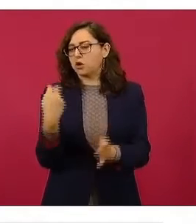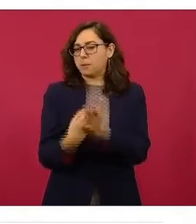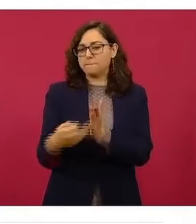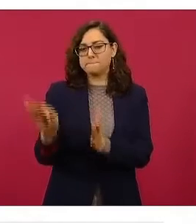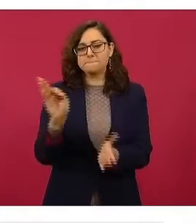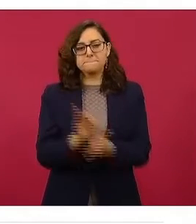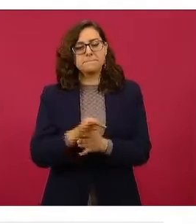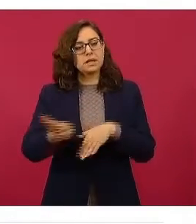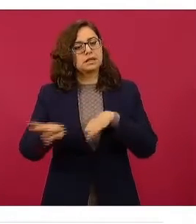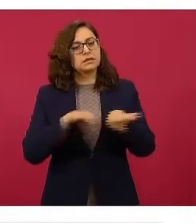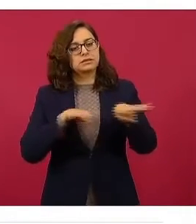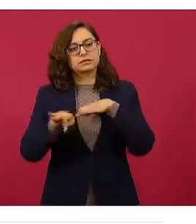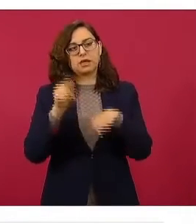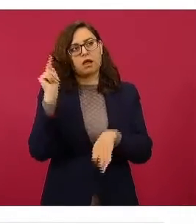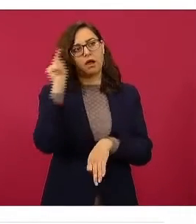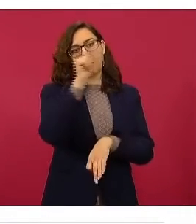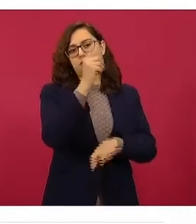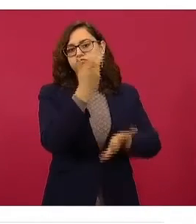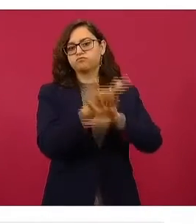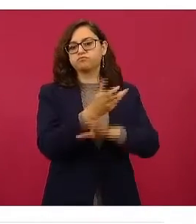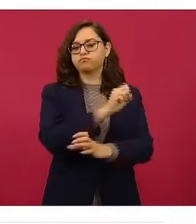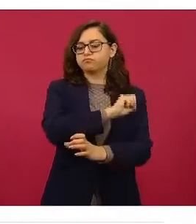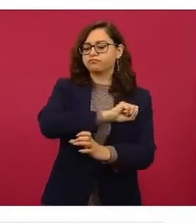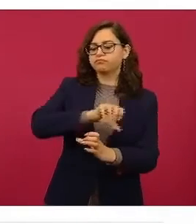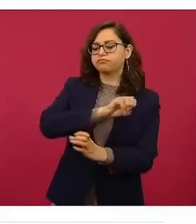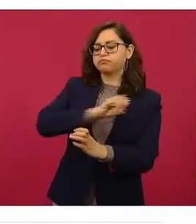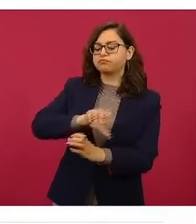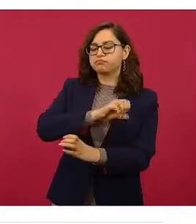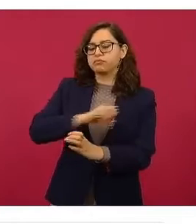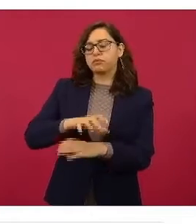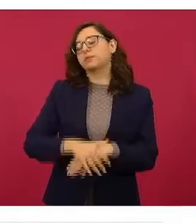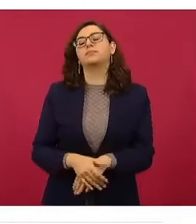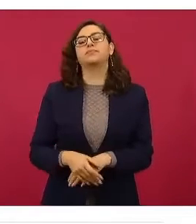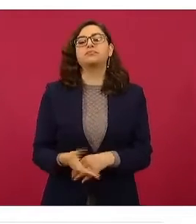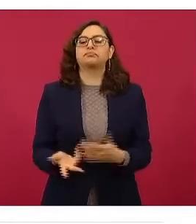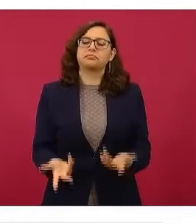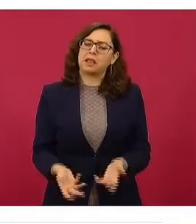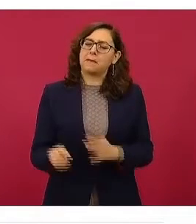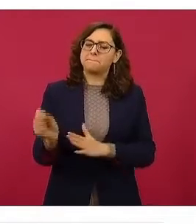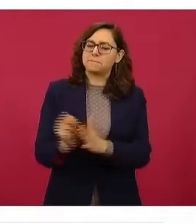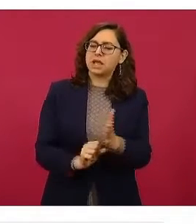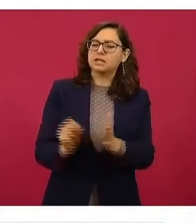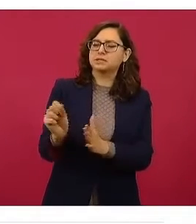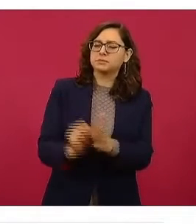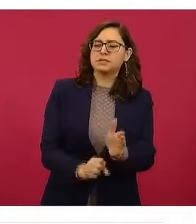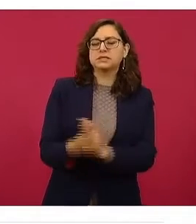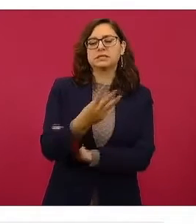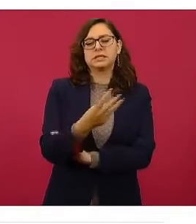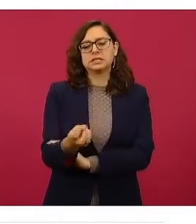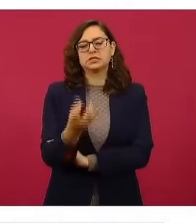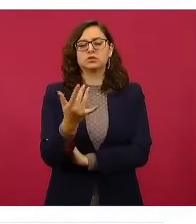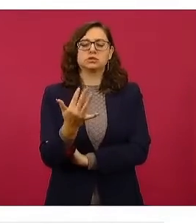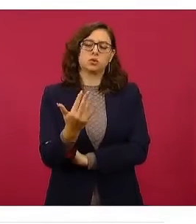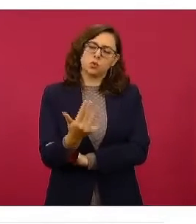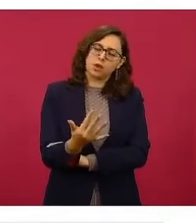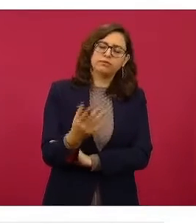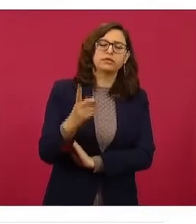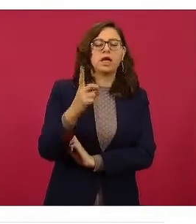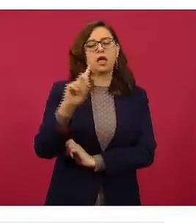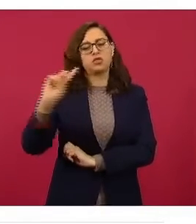Estados Unidos. El promedio de la remesa, 350 dólares. En ese mes de noviembre fue 57